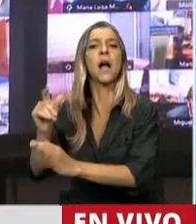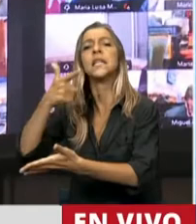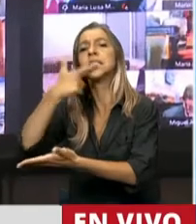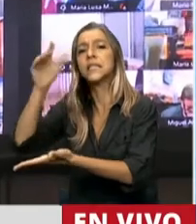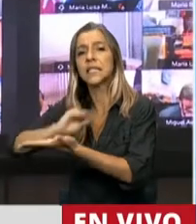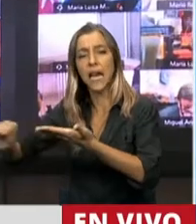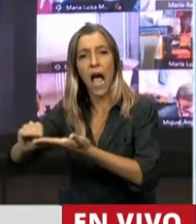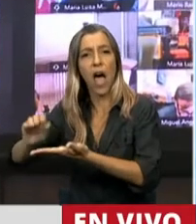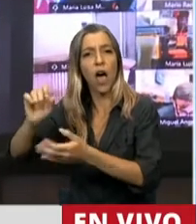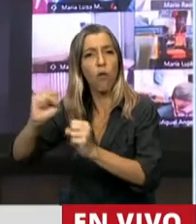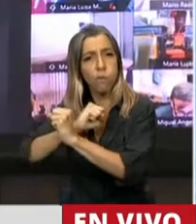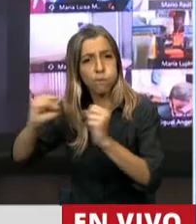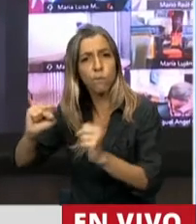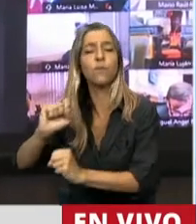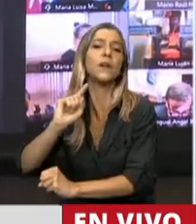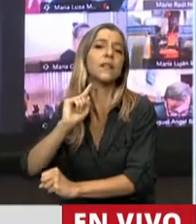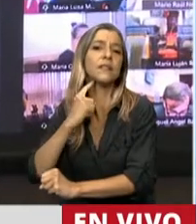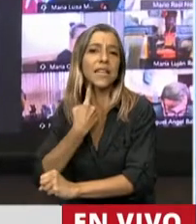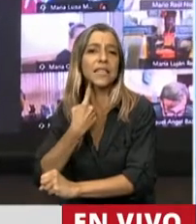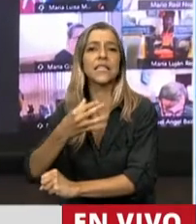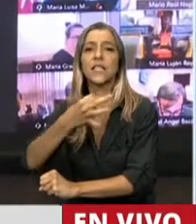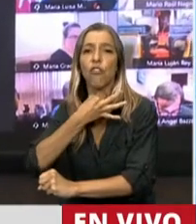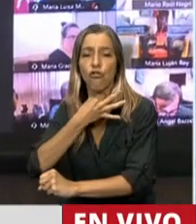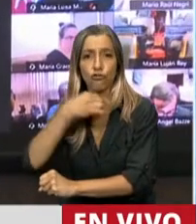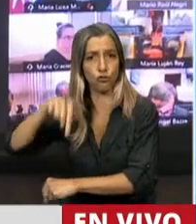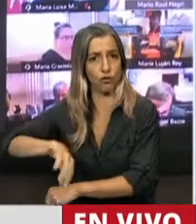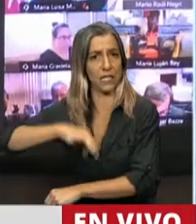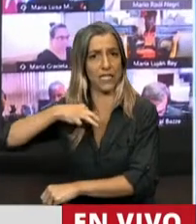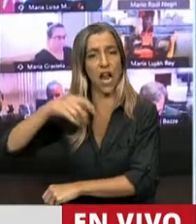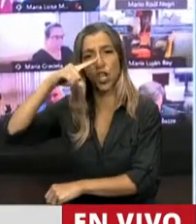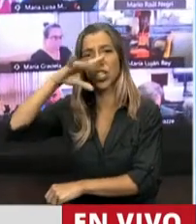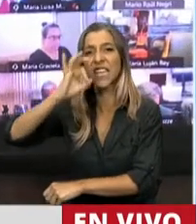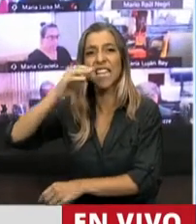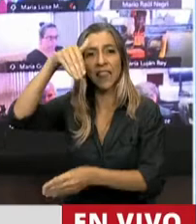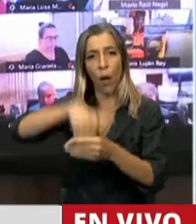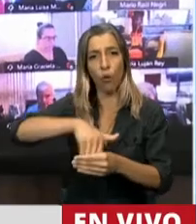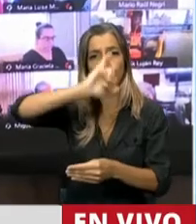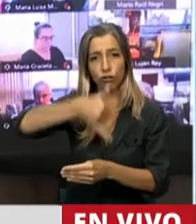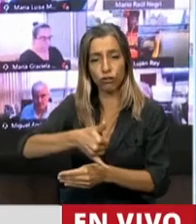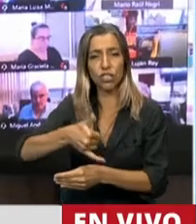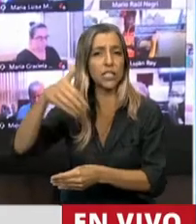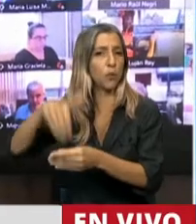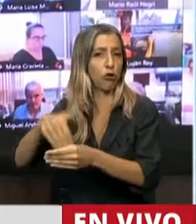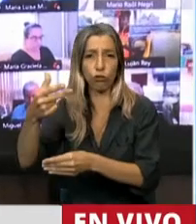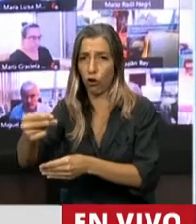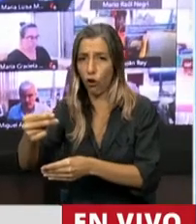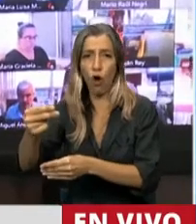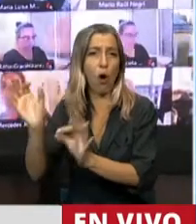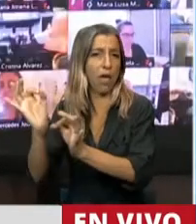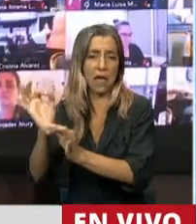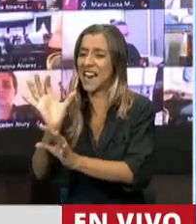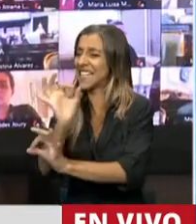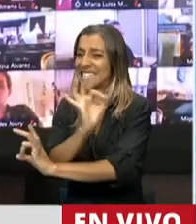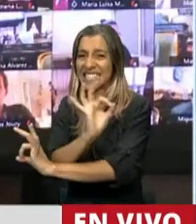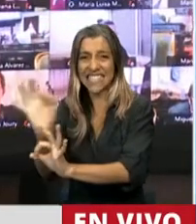Senado el 13 del 8 del 2020. Tuvo 70 votos afirmativos, cero negativos, cero abstenciones, y,